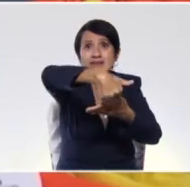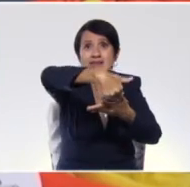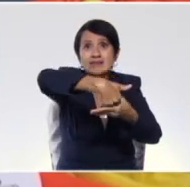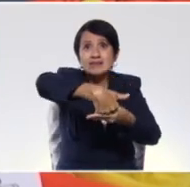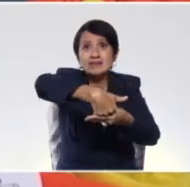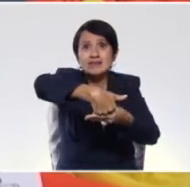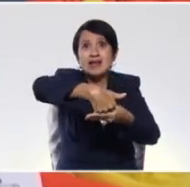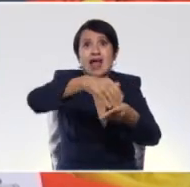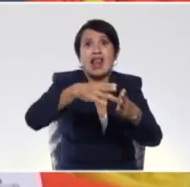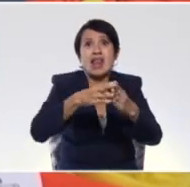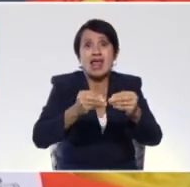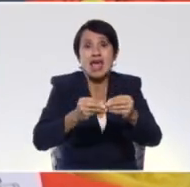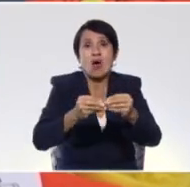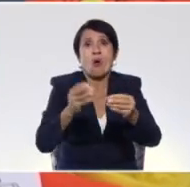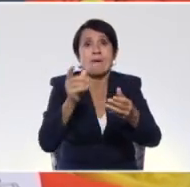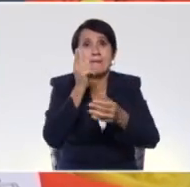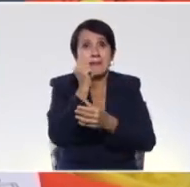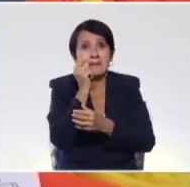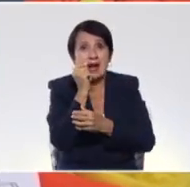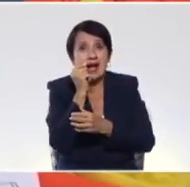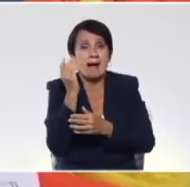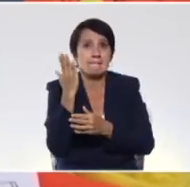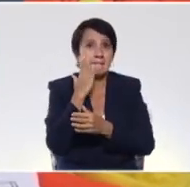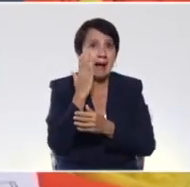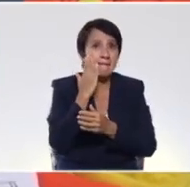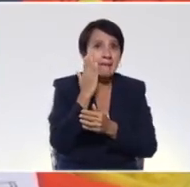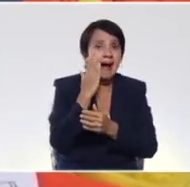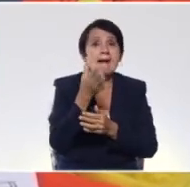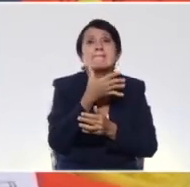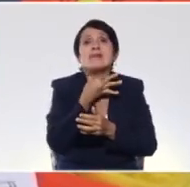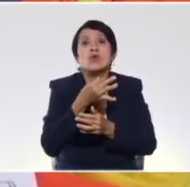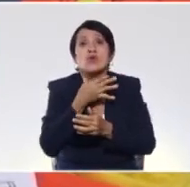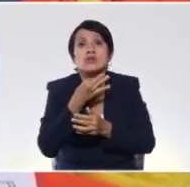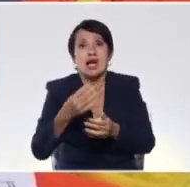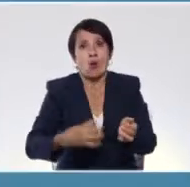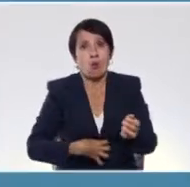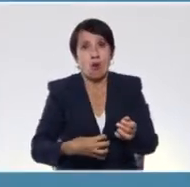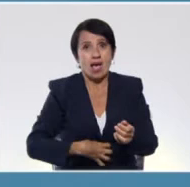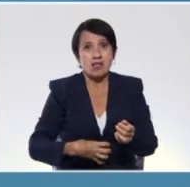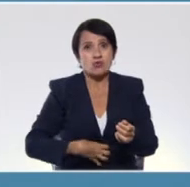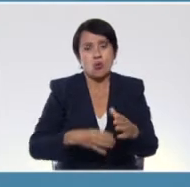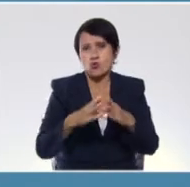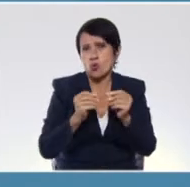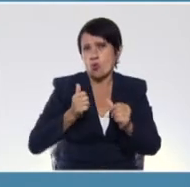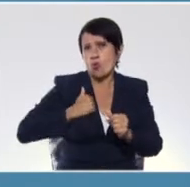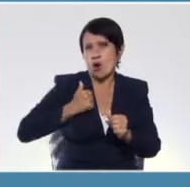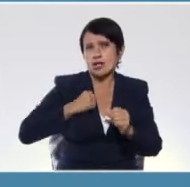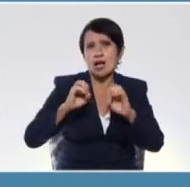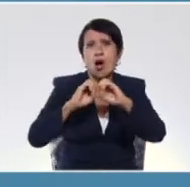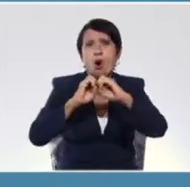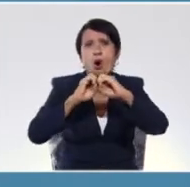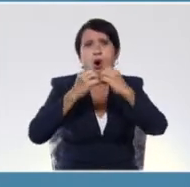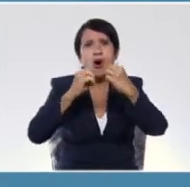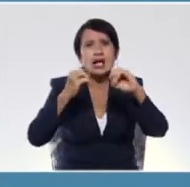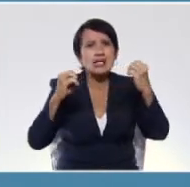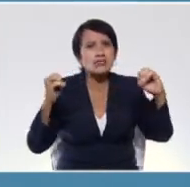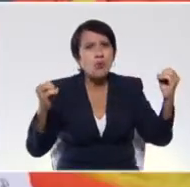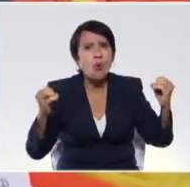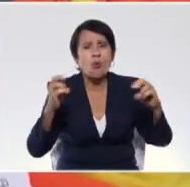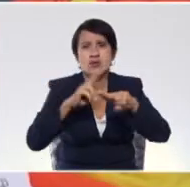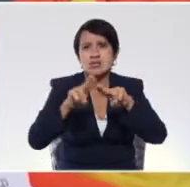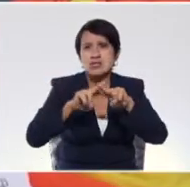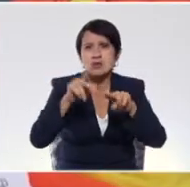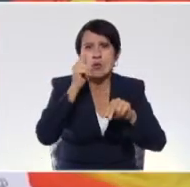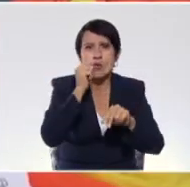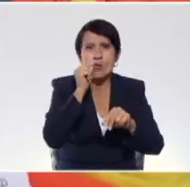papi, leo con mamá, me gustan los cuentos, cualquier oración que la niña o el niño